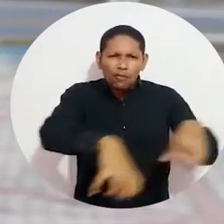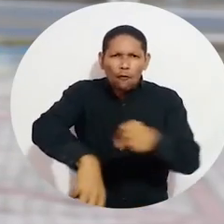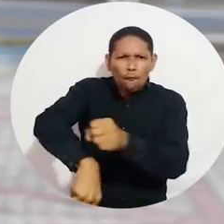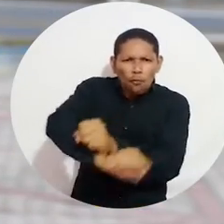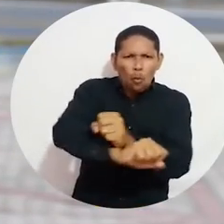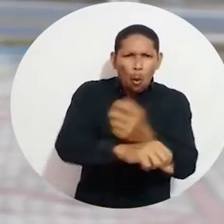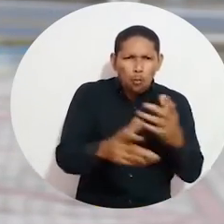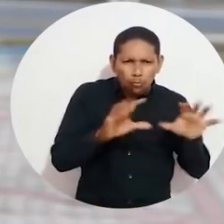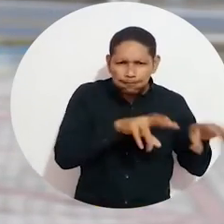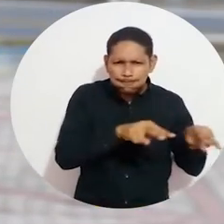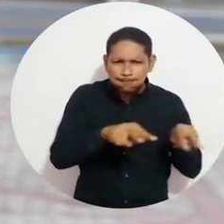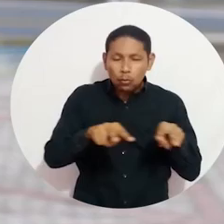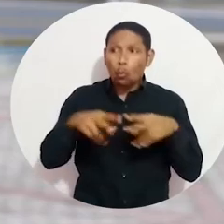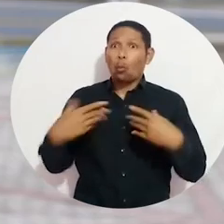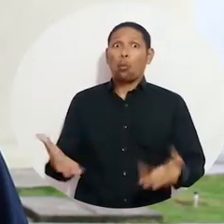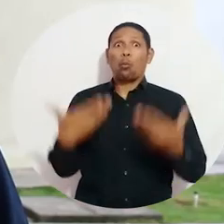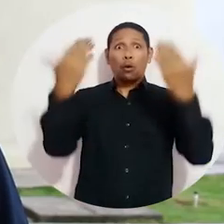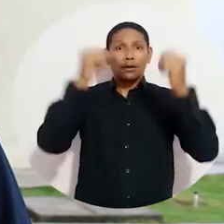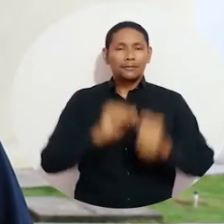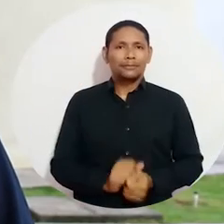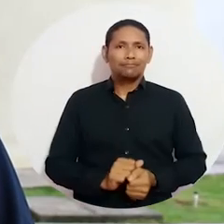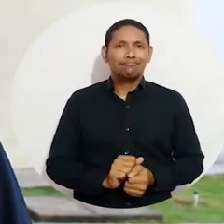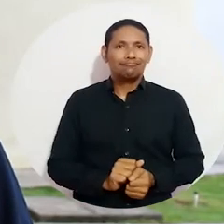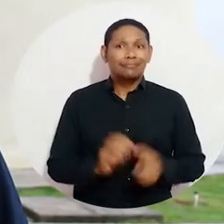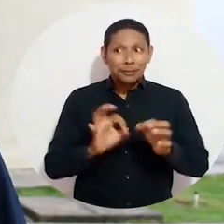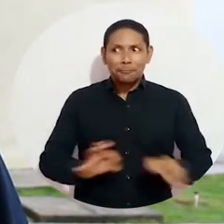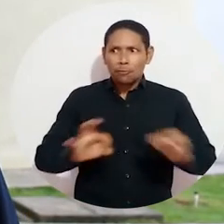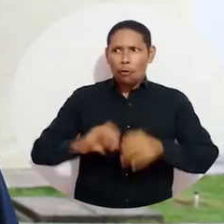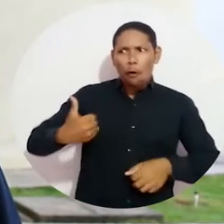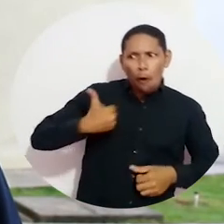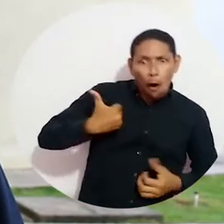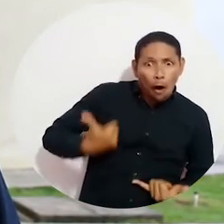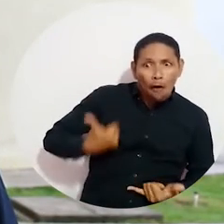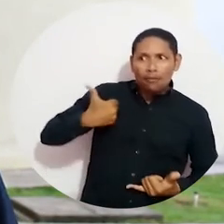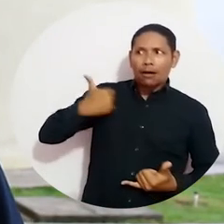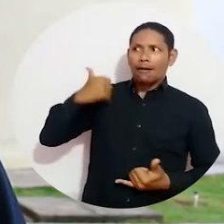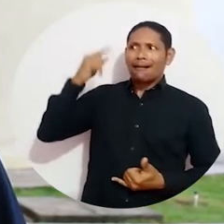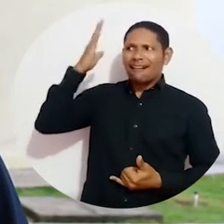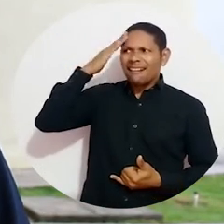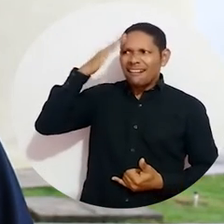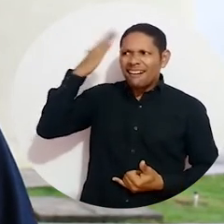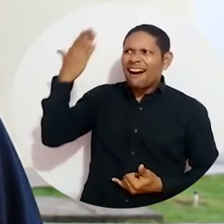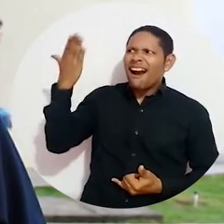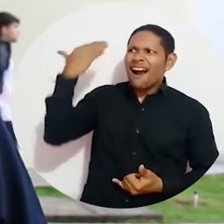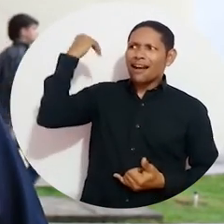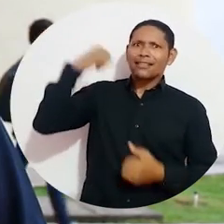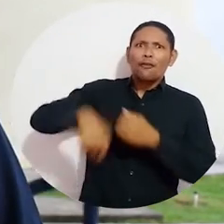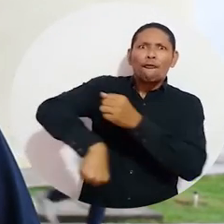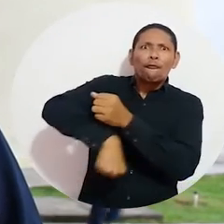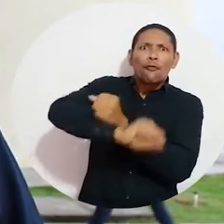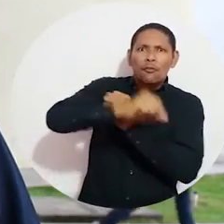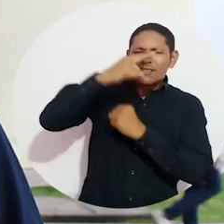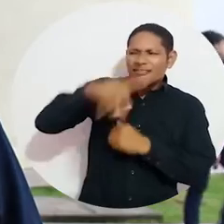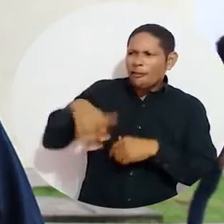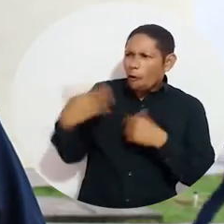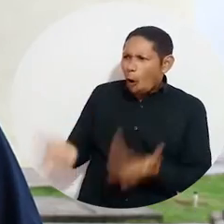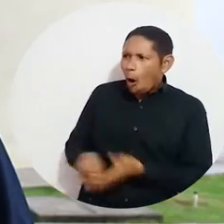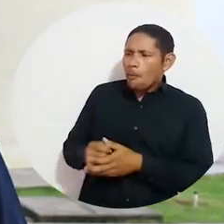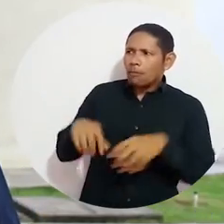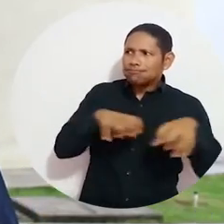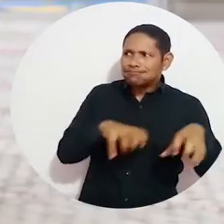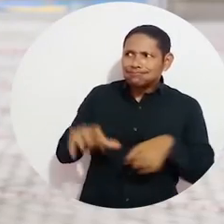estrellas del fútbol, el fútbol samario. Es importante para que los jóvenes conozcan la historia y la revivan, revivan la historia del fútbol